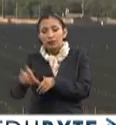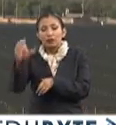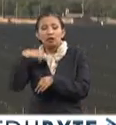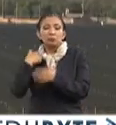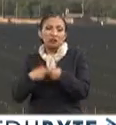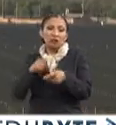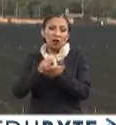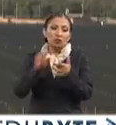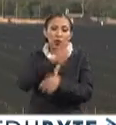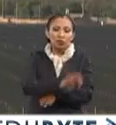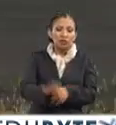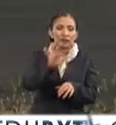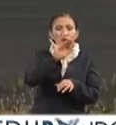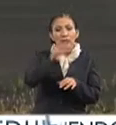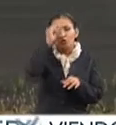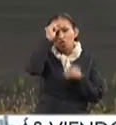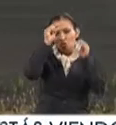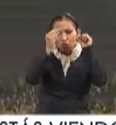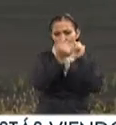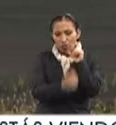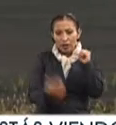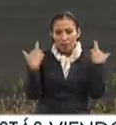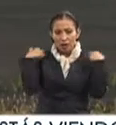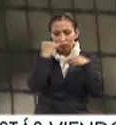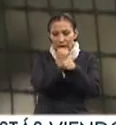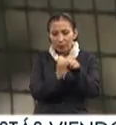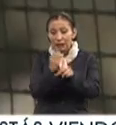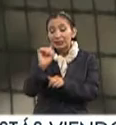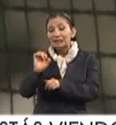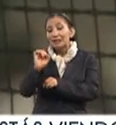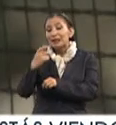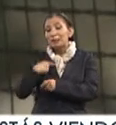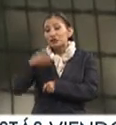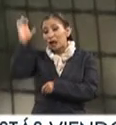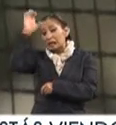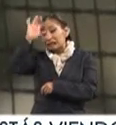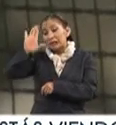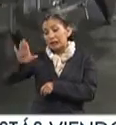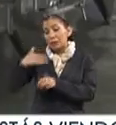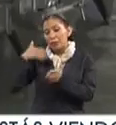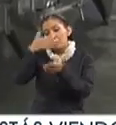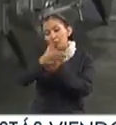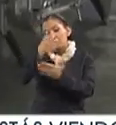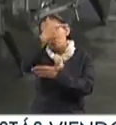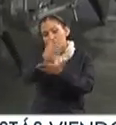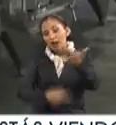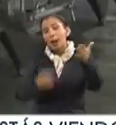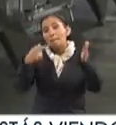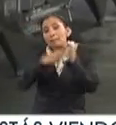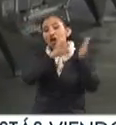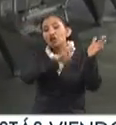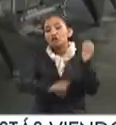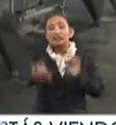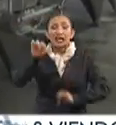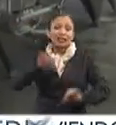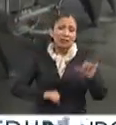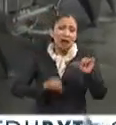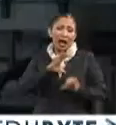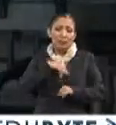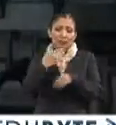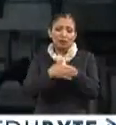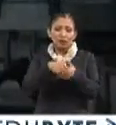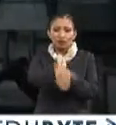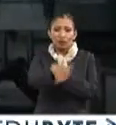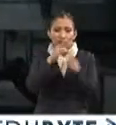escritores, 450 intelectuales y académicos y 60 científicos como parte de las 1.800 actividades